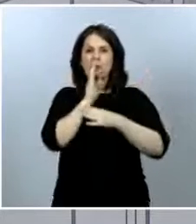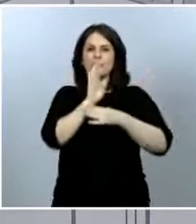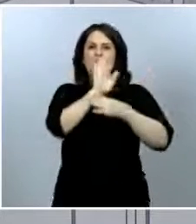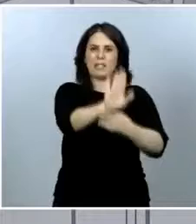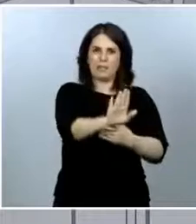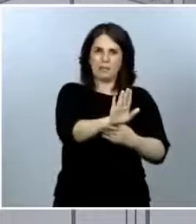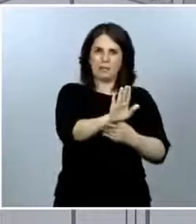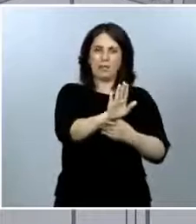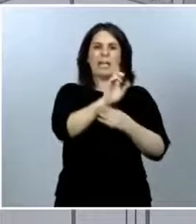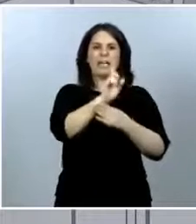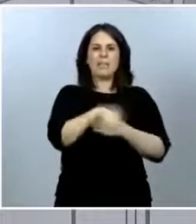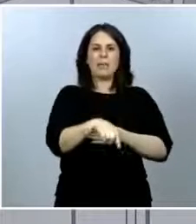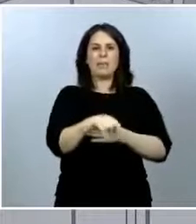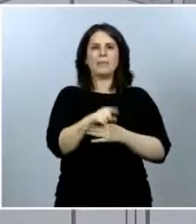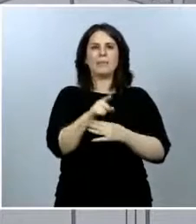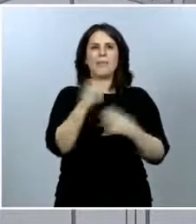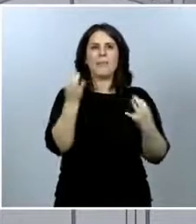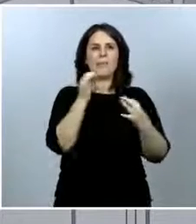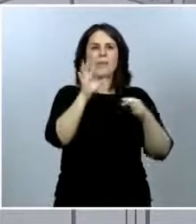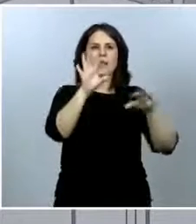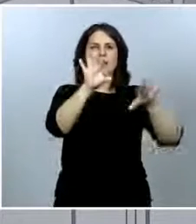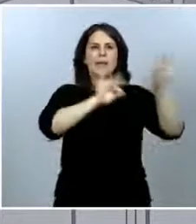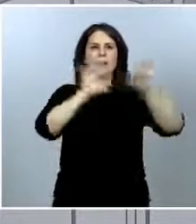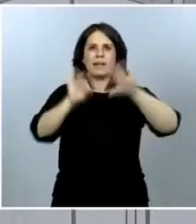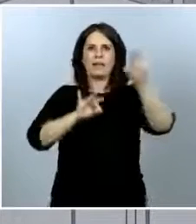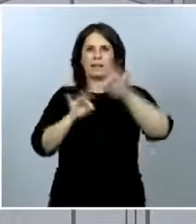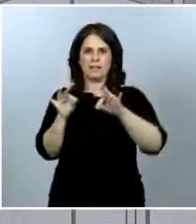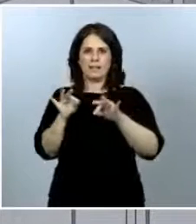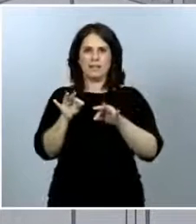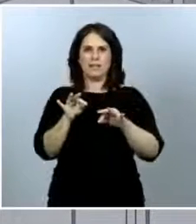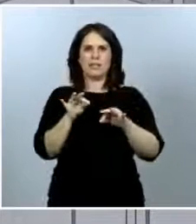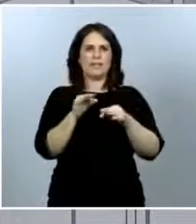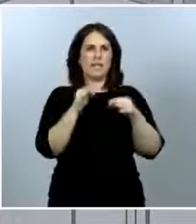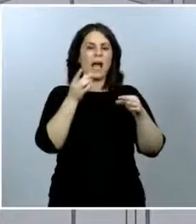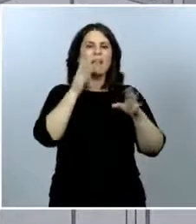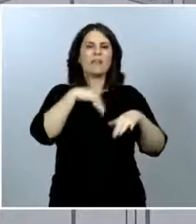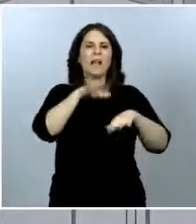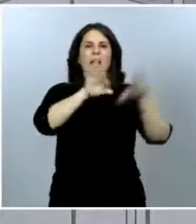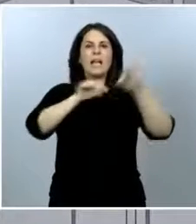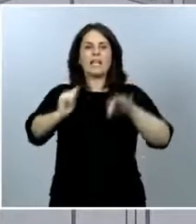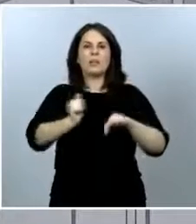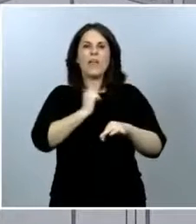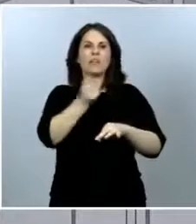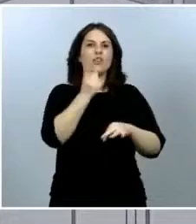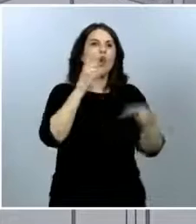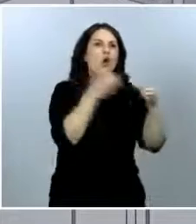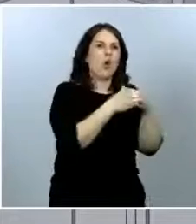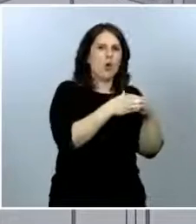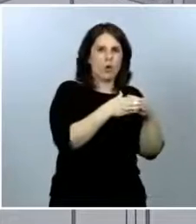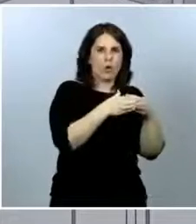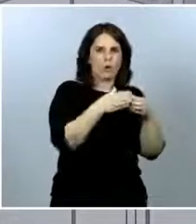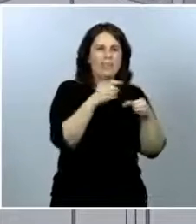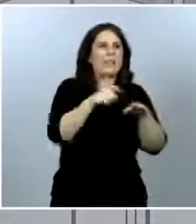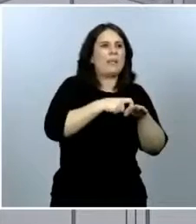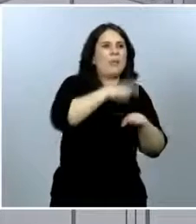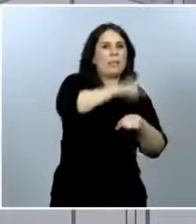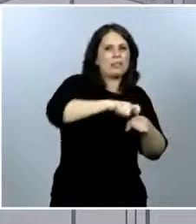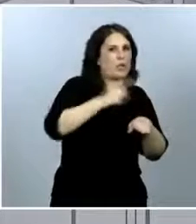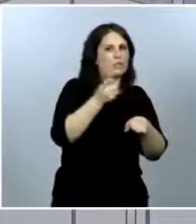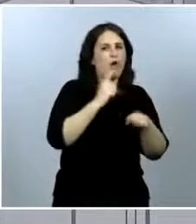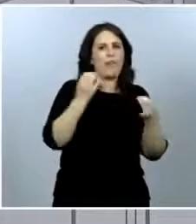población. Es decir, tenemos que garantizar que no hay sesgos a la hora de seleccionar las personas que participan y que al mismo tiempo sean